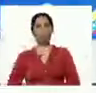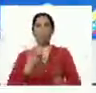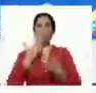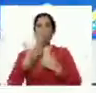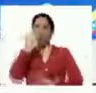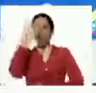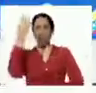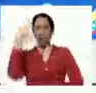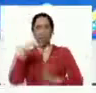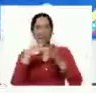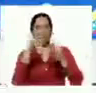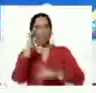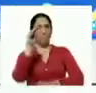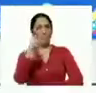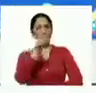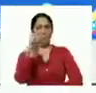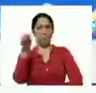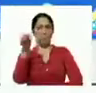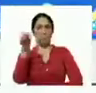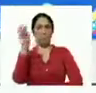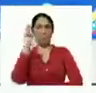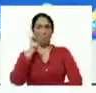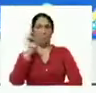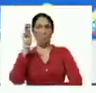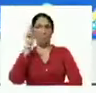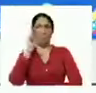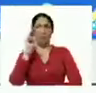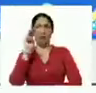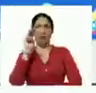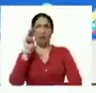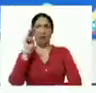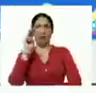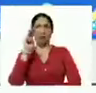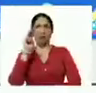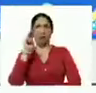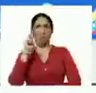a Dios todas las bendiciones al maestro Hugo de los Reyes Chávez